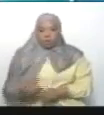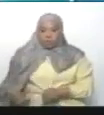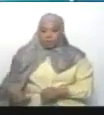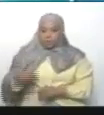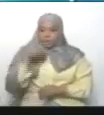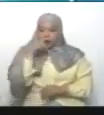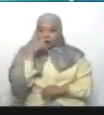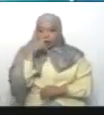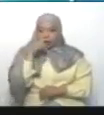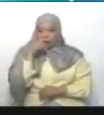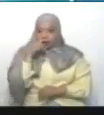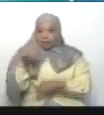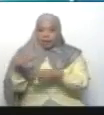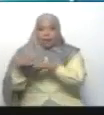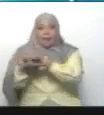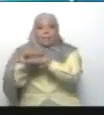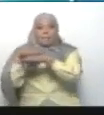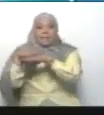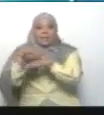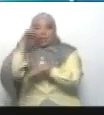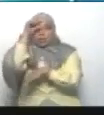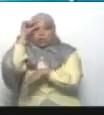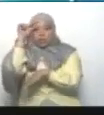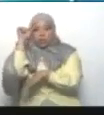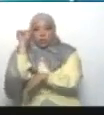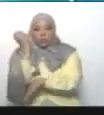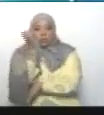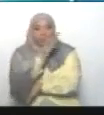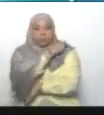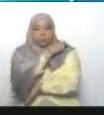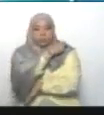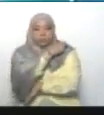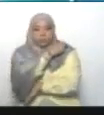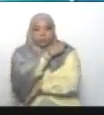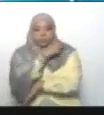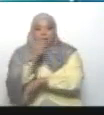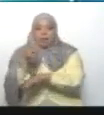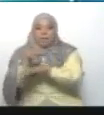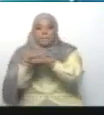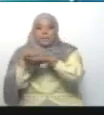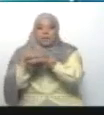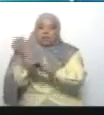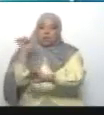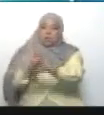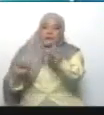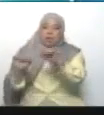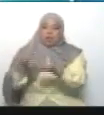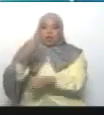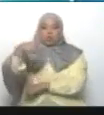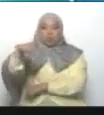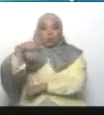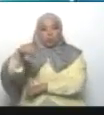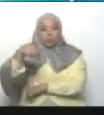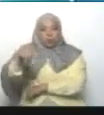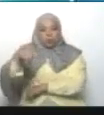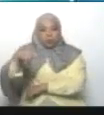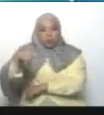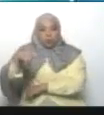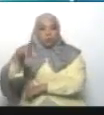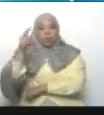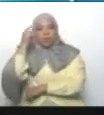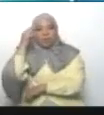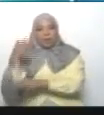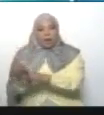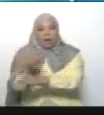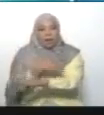la República y el ministro Padrino. Y le ponían como fecha, mes de noviembre. Y tratando de acelerar que